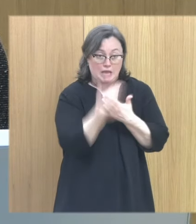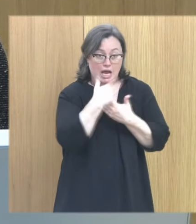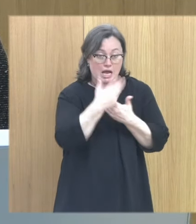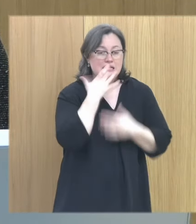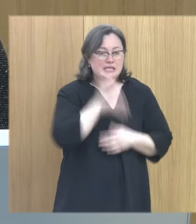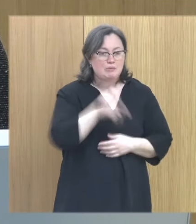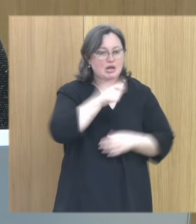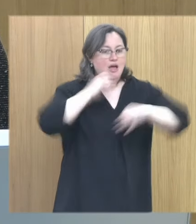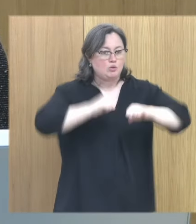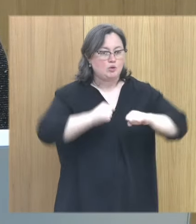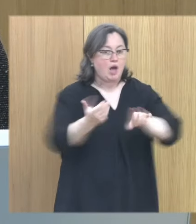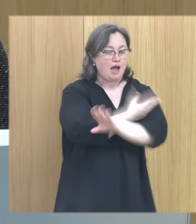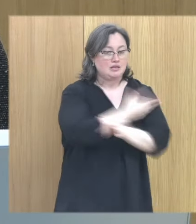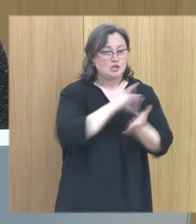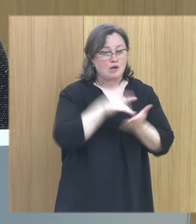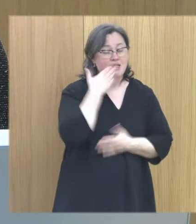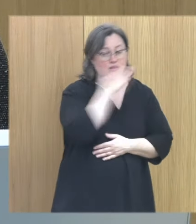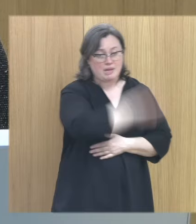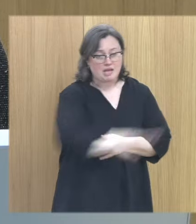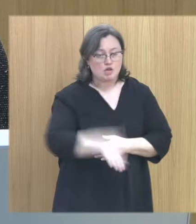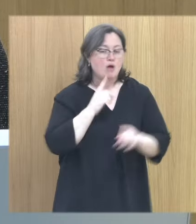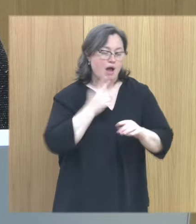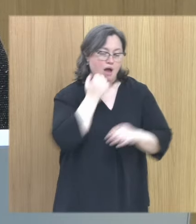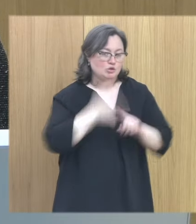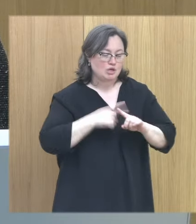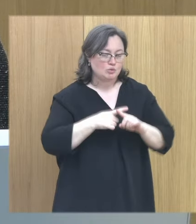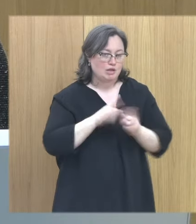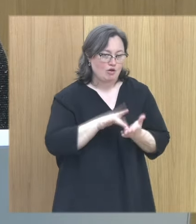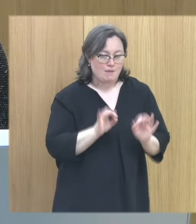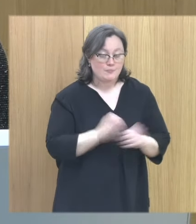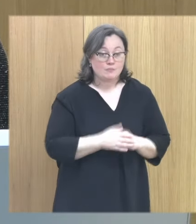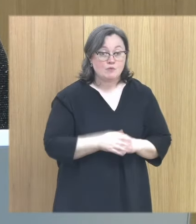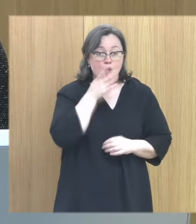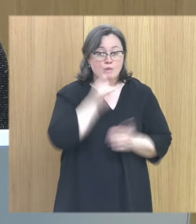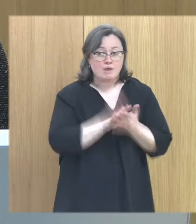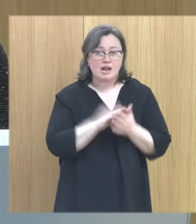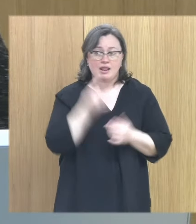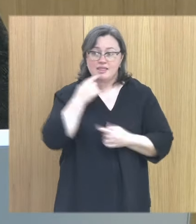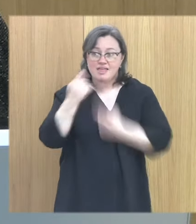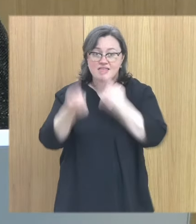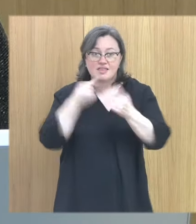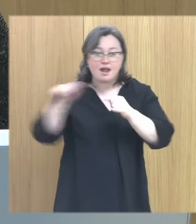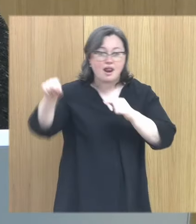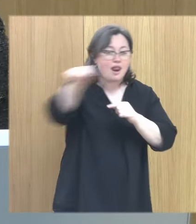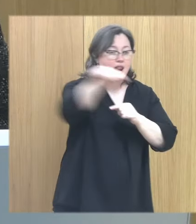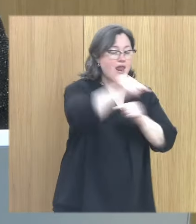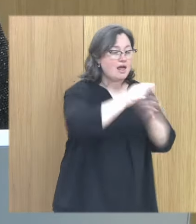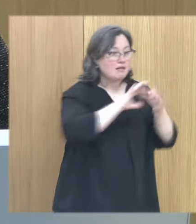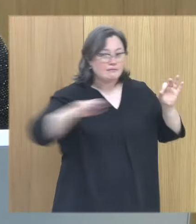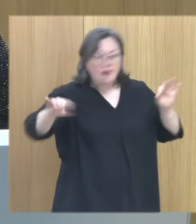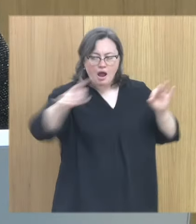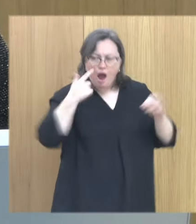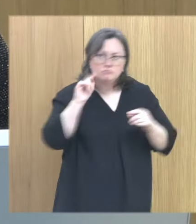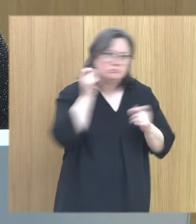personas adultas que fueron víctimas de abuso sexual cuando eran niñas porque el boca a boca funciona así y hay un momento en el que la gente te